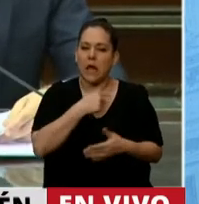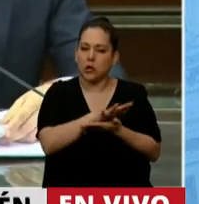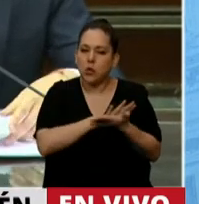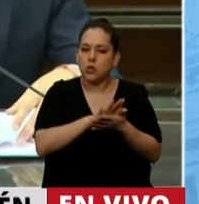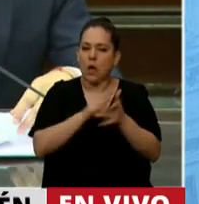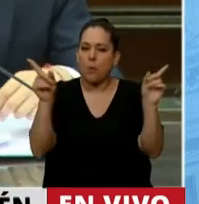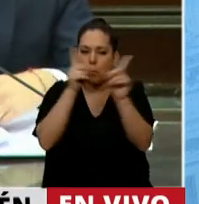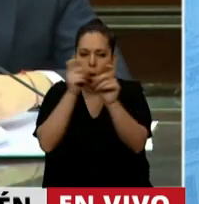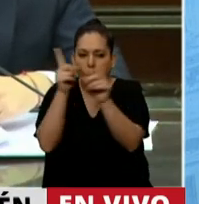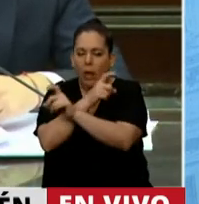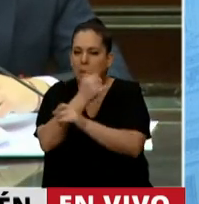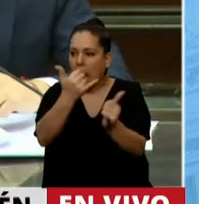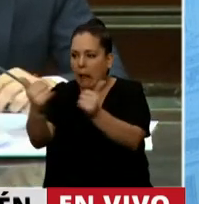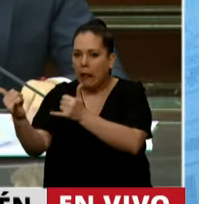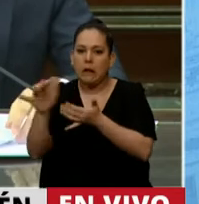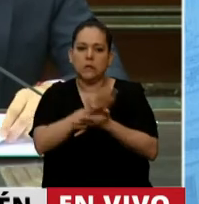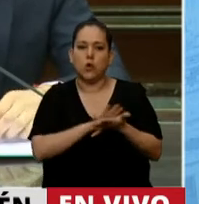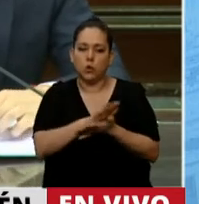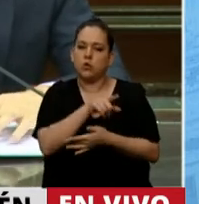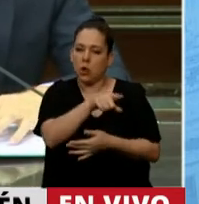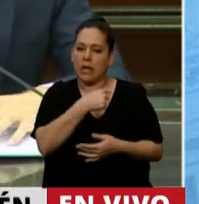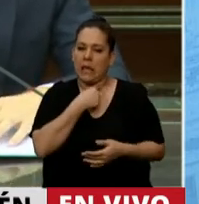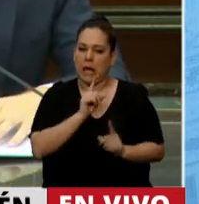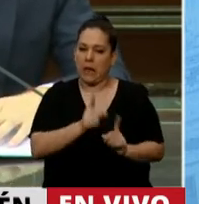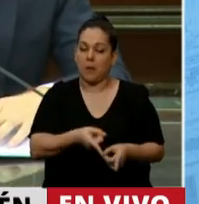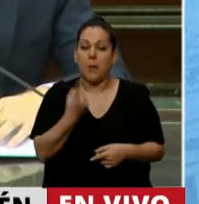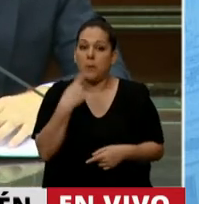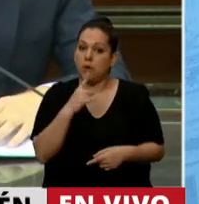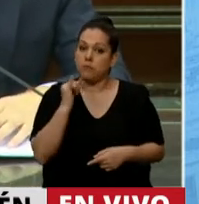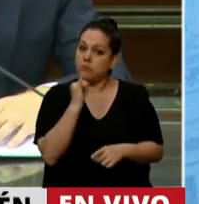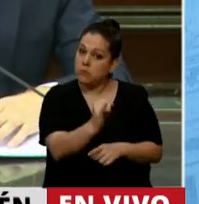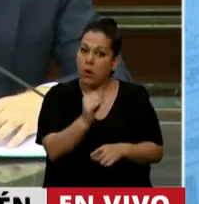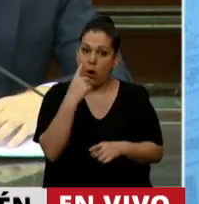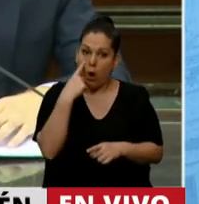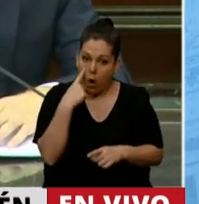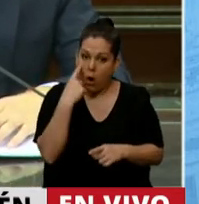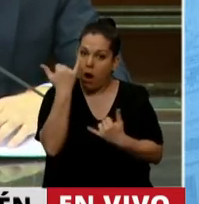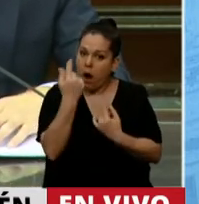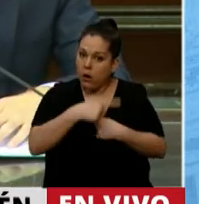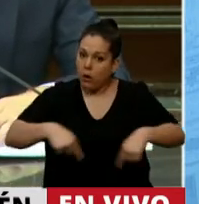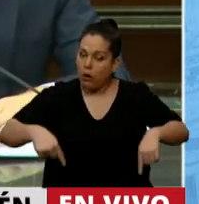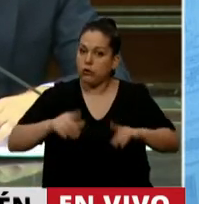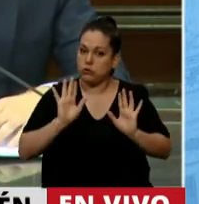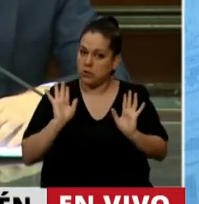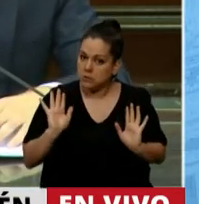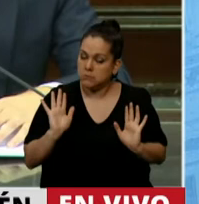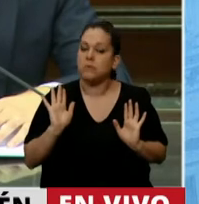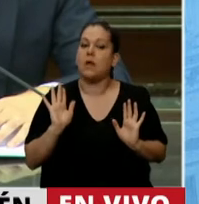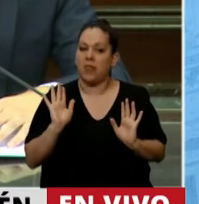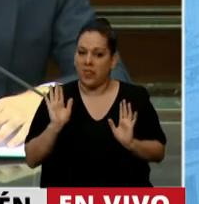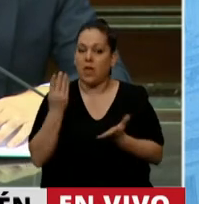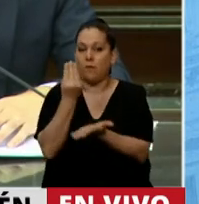problemas que aquejan a nuestro país. Pero quiero alertarlo sobre algunas acciones y omisiones de